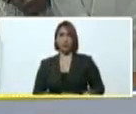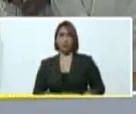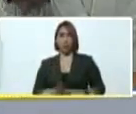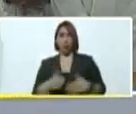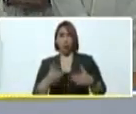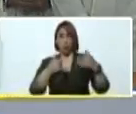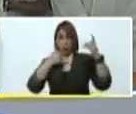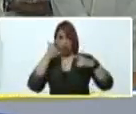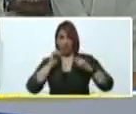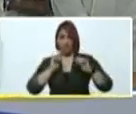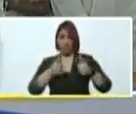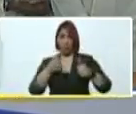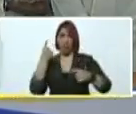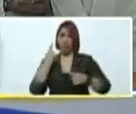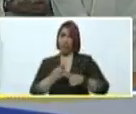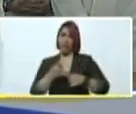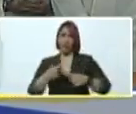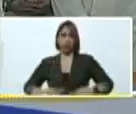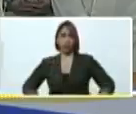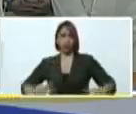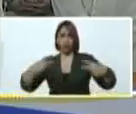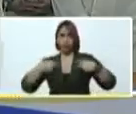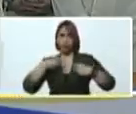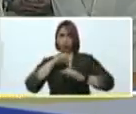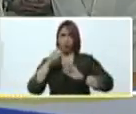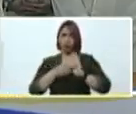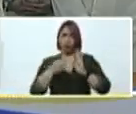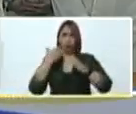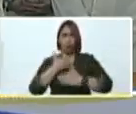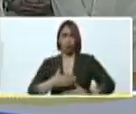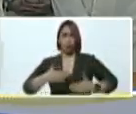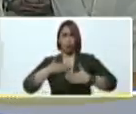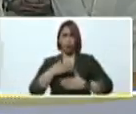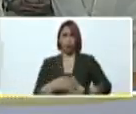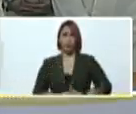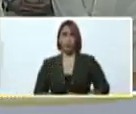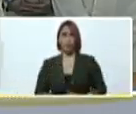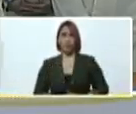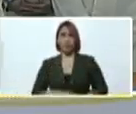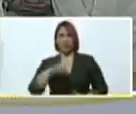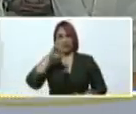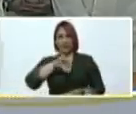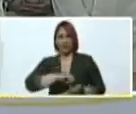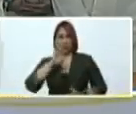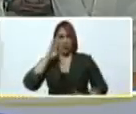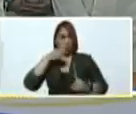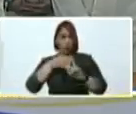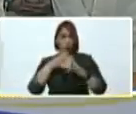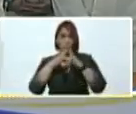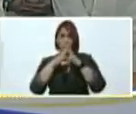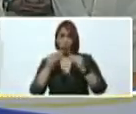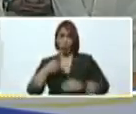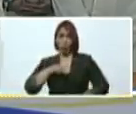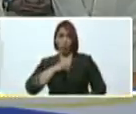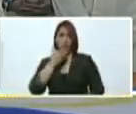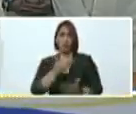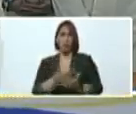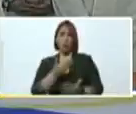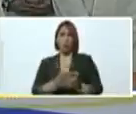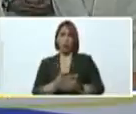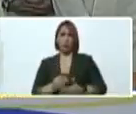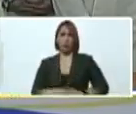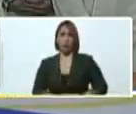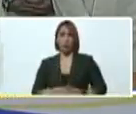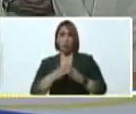Chávez debe ser humanamente gratificante el centro de toda nuestra propuesta de